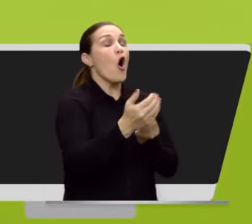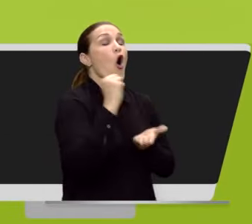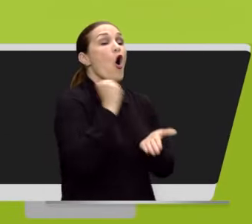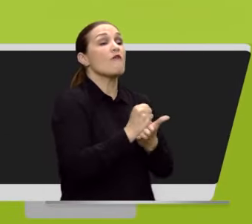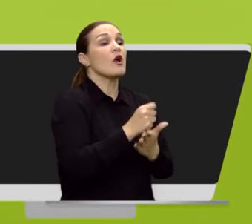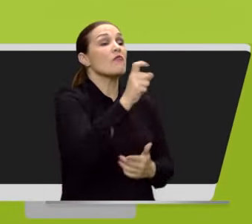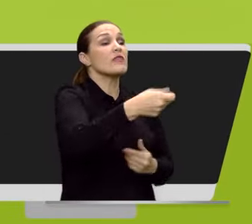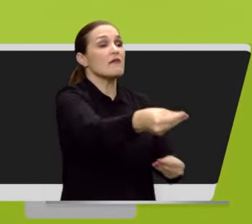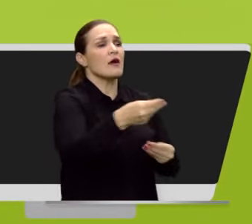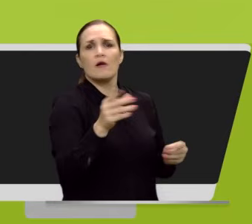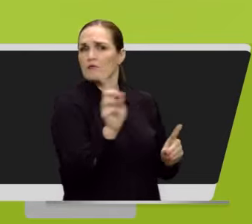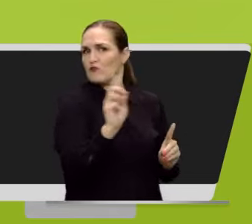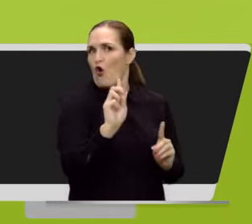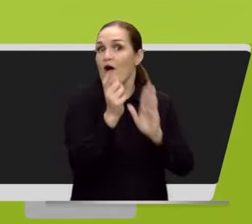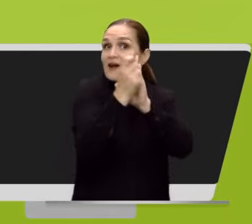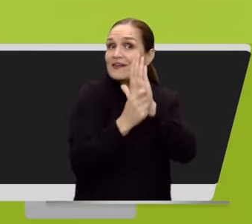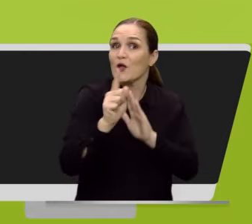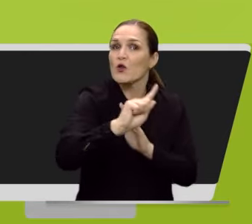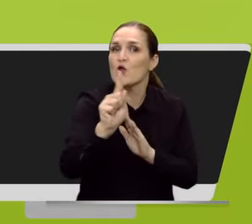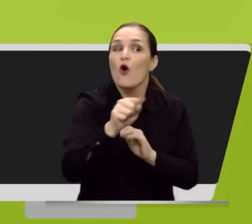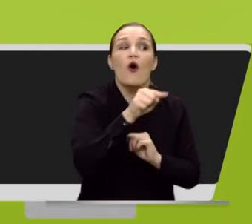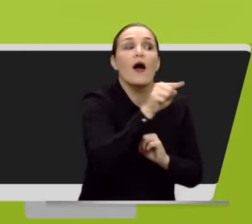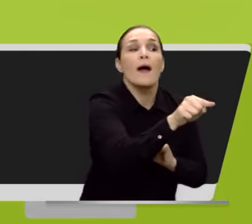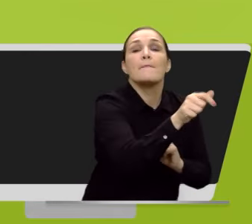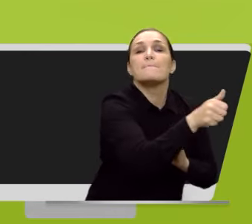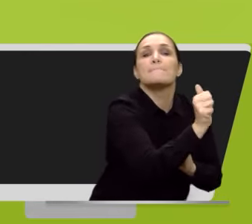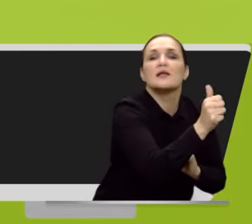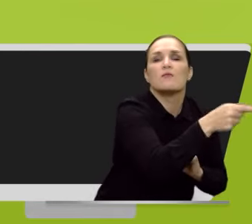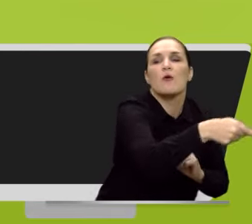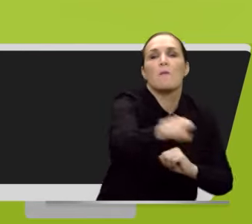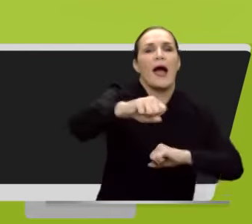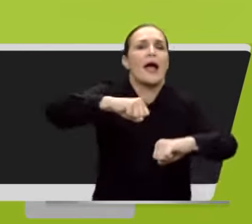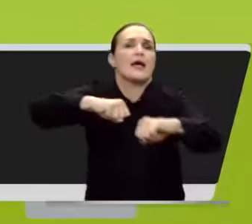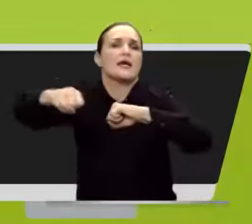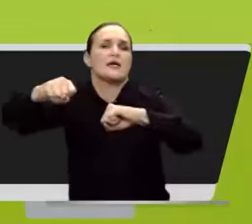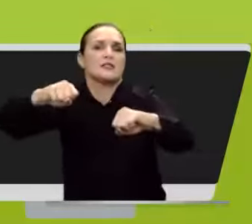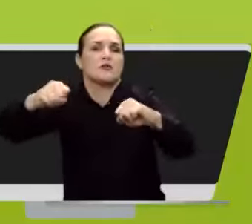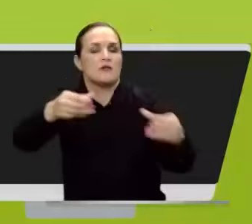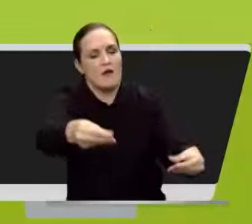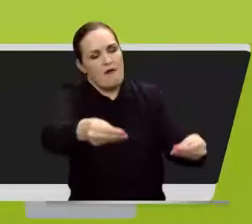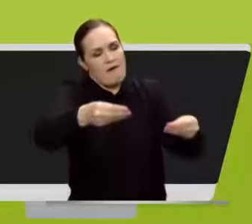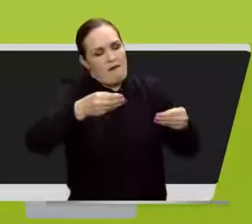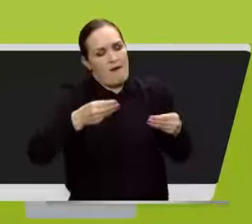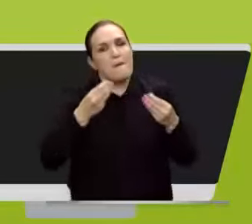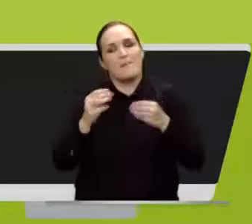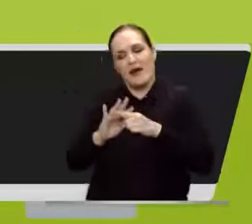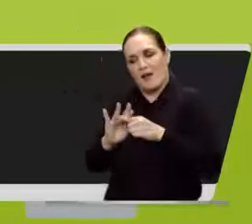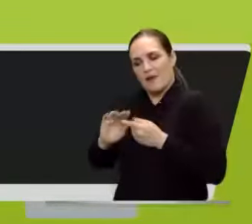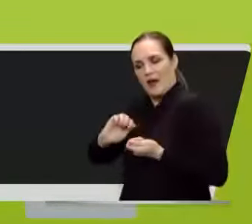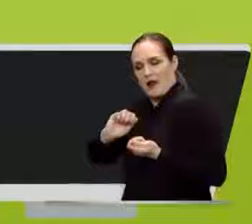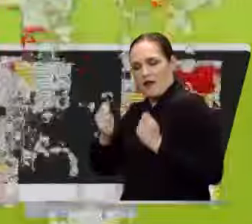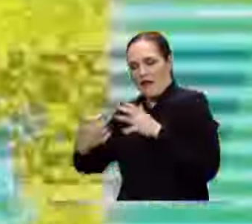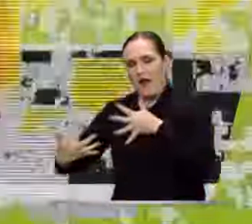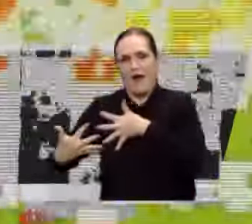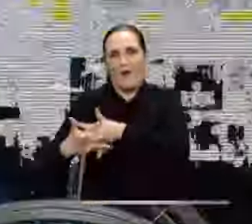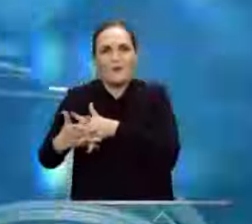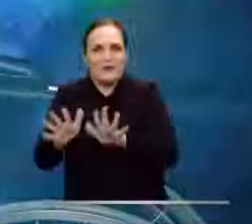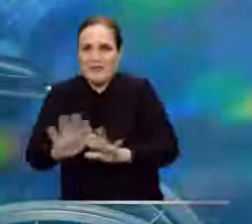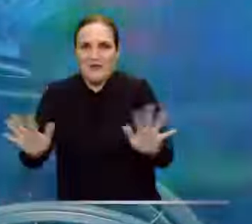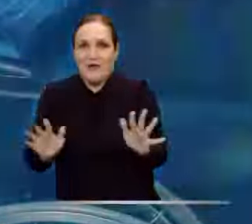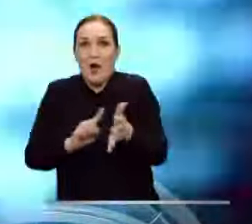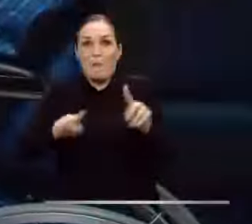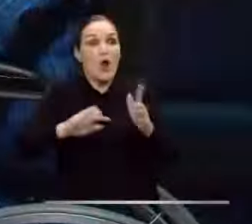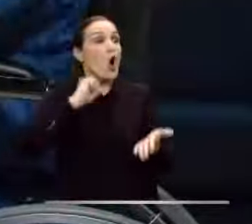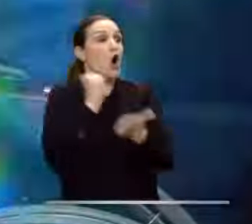certificado de discapacidad no es un requisito para poder ingresar a trabajar, solo debe gestionarlo y aportarlo para que las